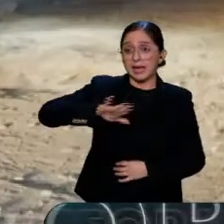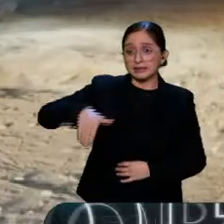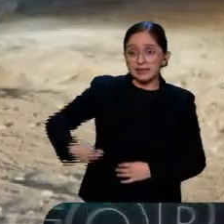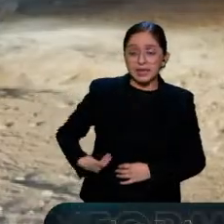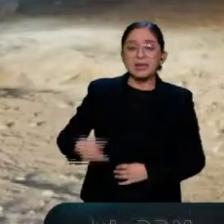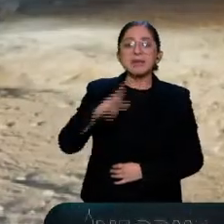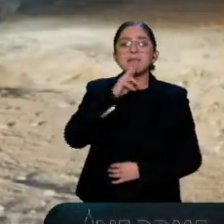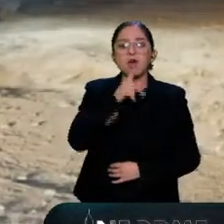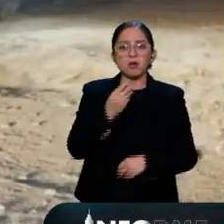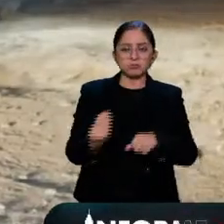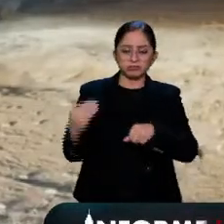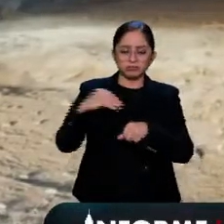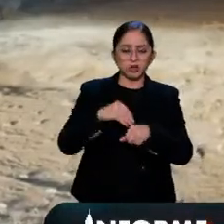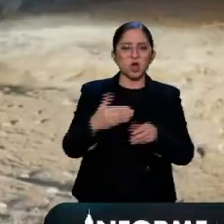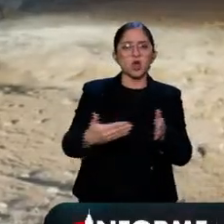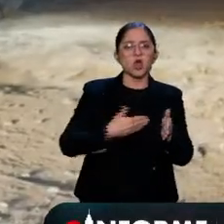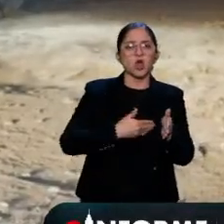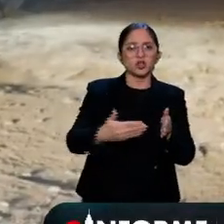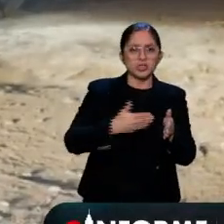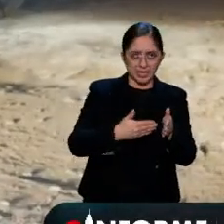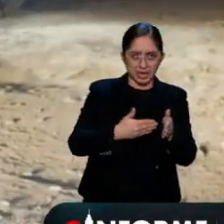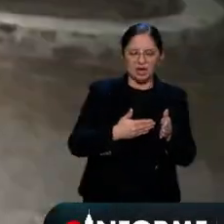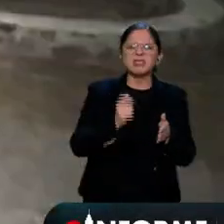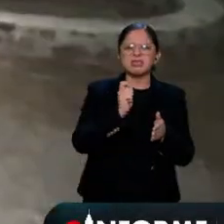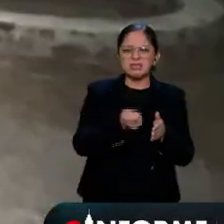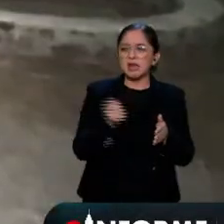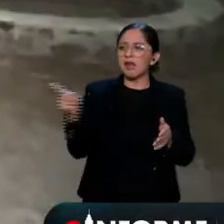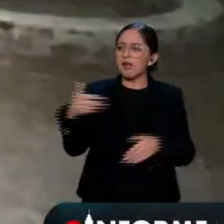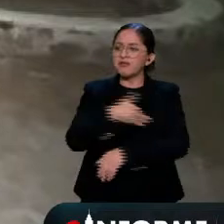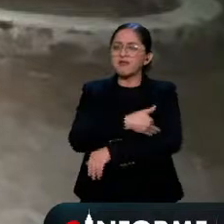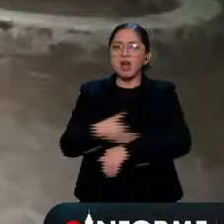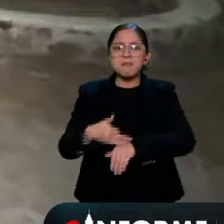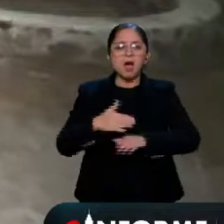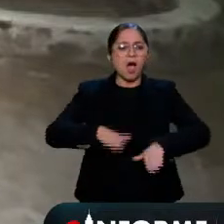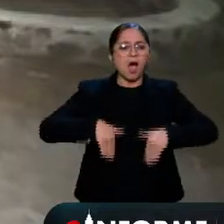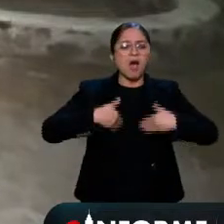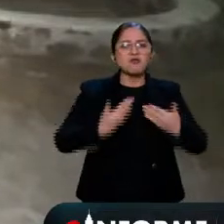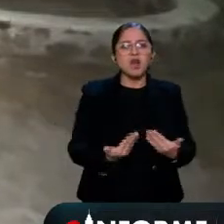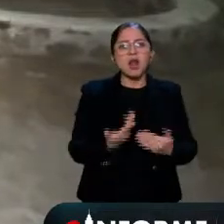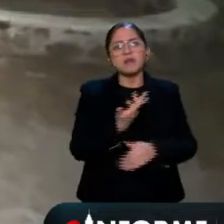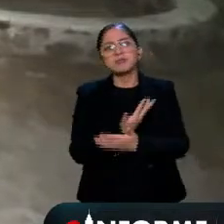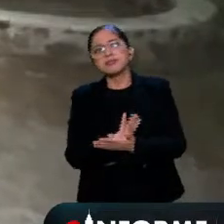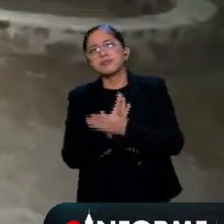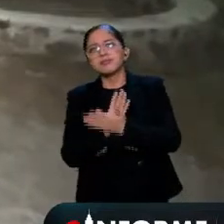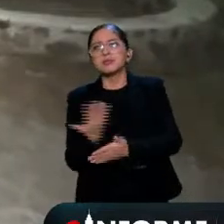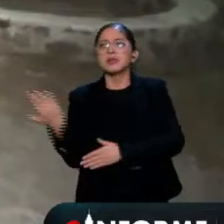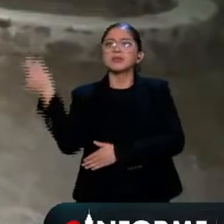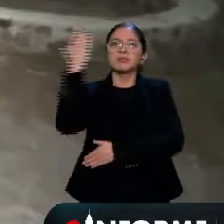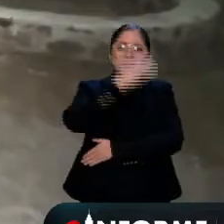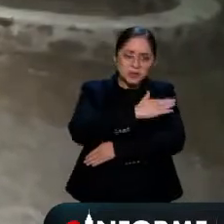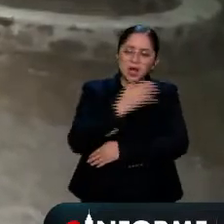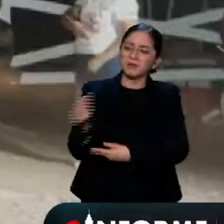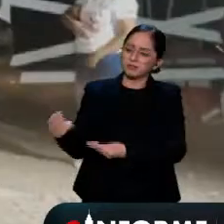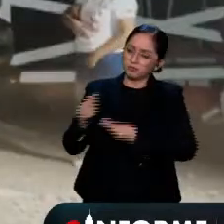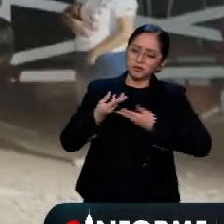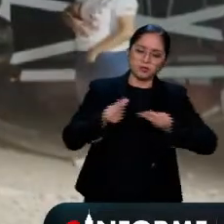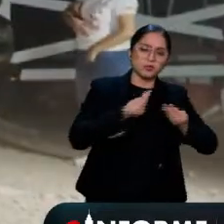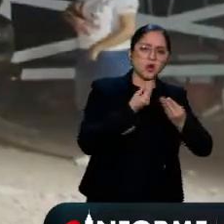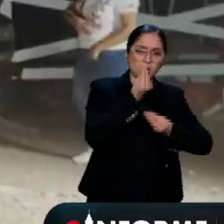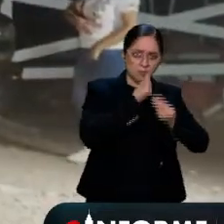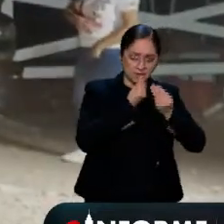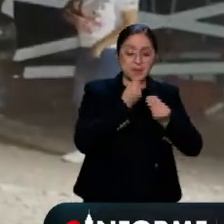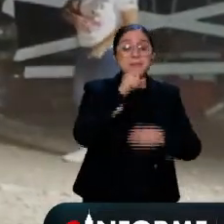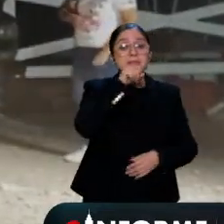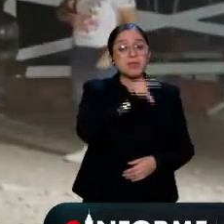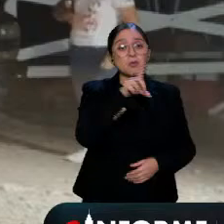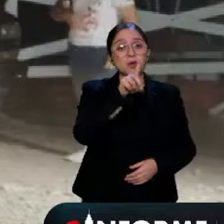una cocina comunitaria para la atención de los familiares de mineros que se mantienen pendientes de las operaciones. Adicionalmente, el sistema estatal DIF y